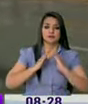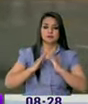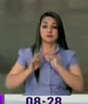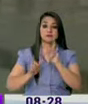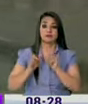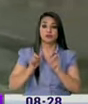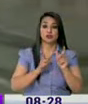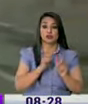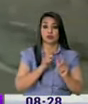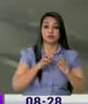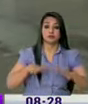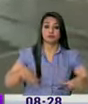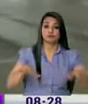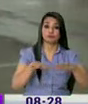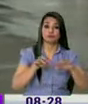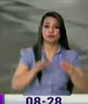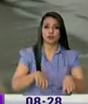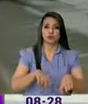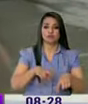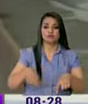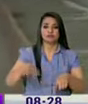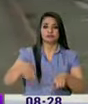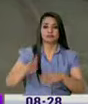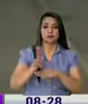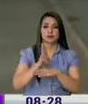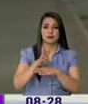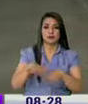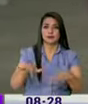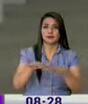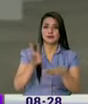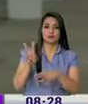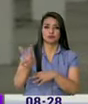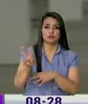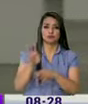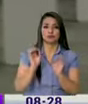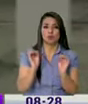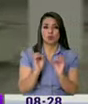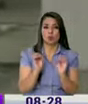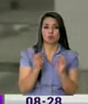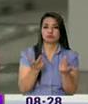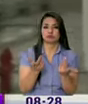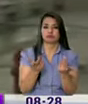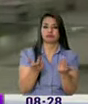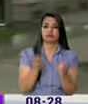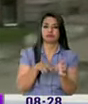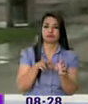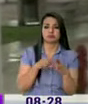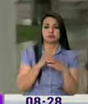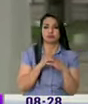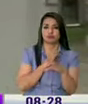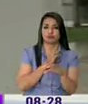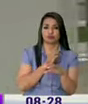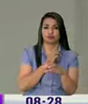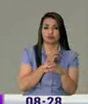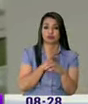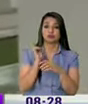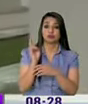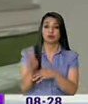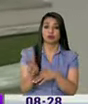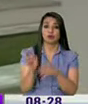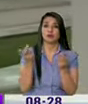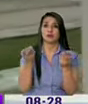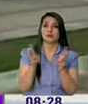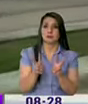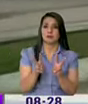habitantes que se ubiquen ahí puedan utilizar esta infraestructura tanto en el sistema trole como